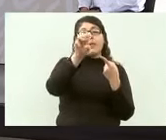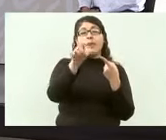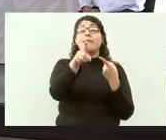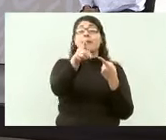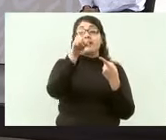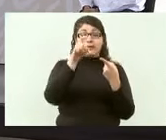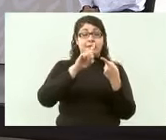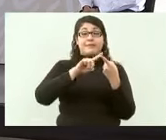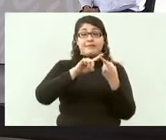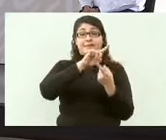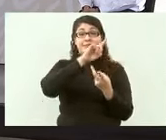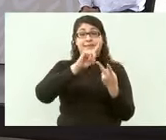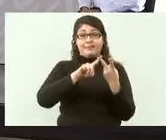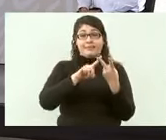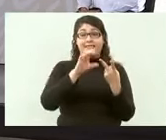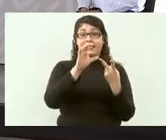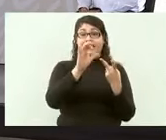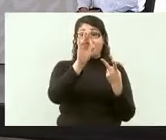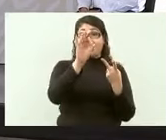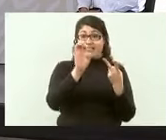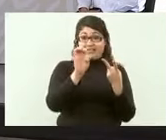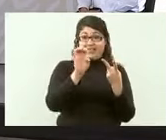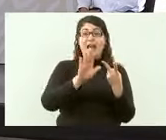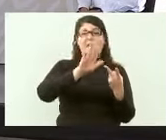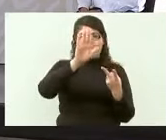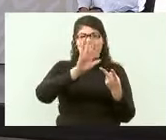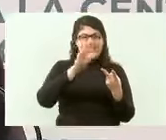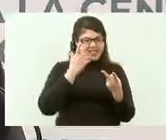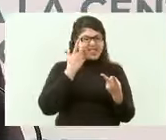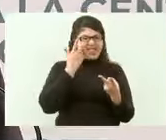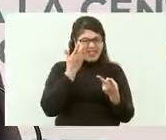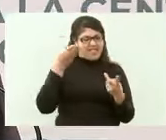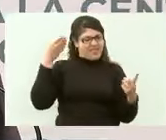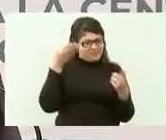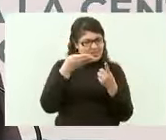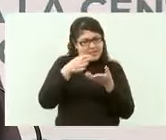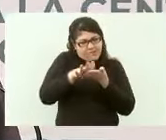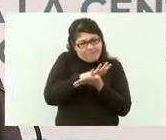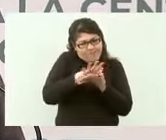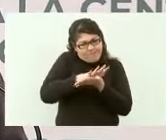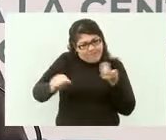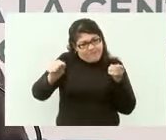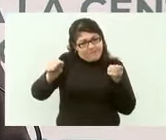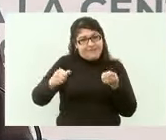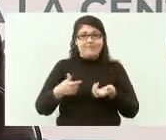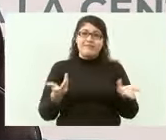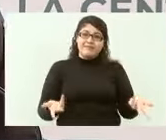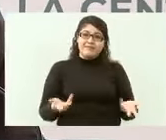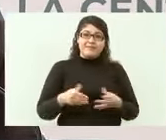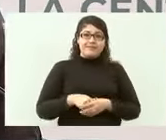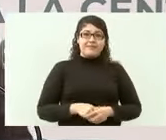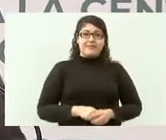con reformas para quitarles